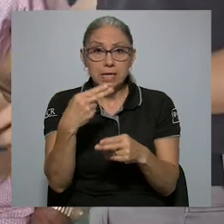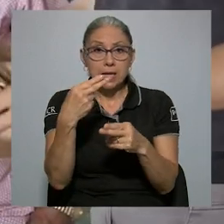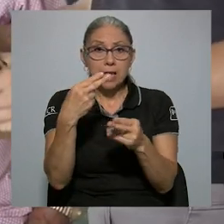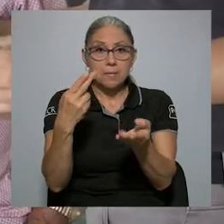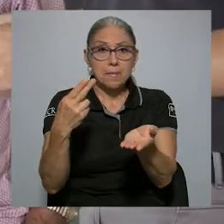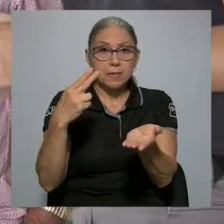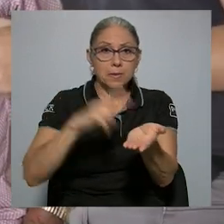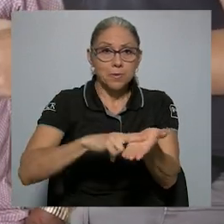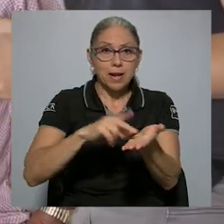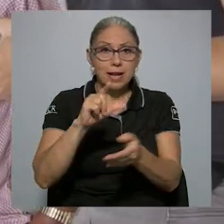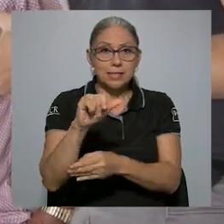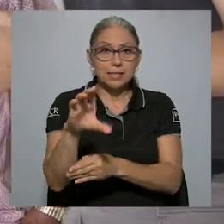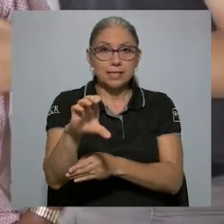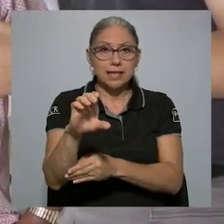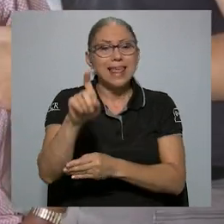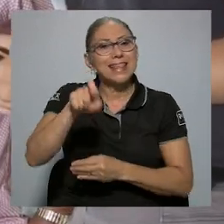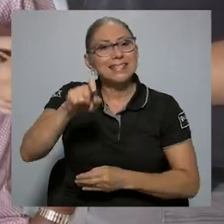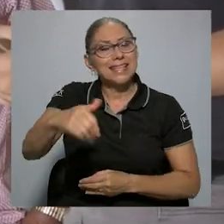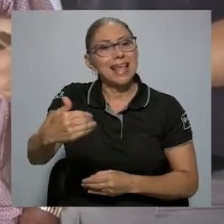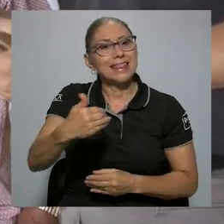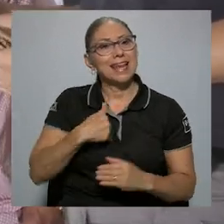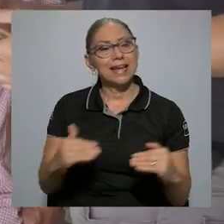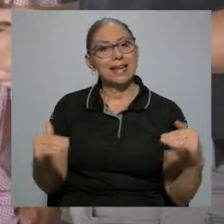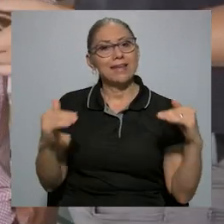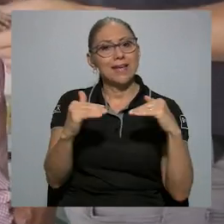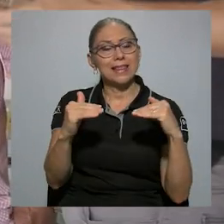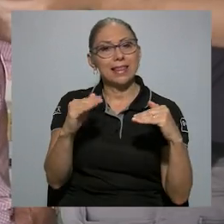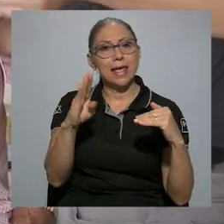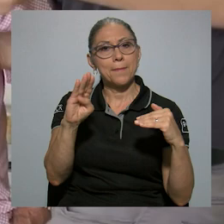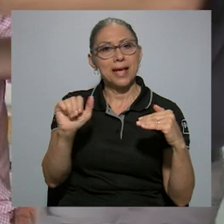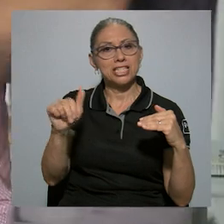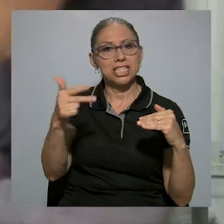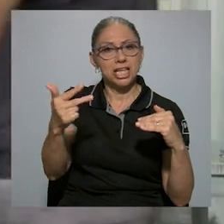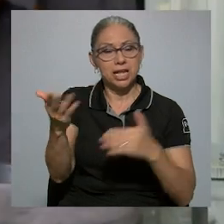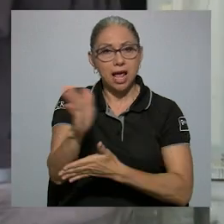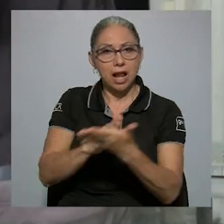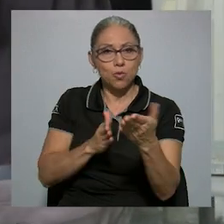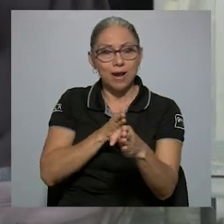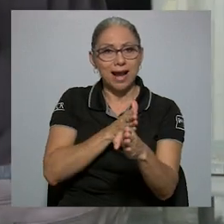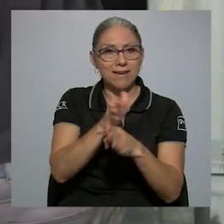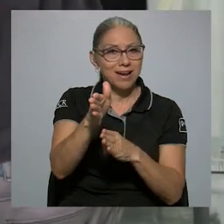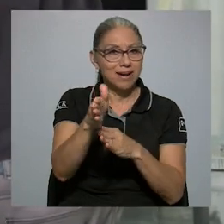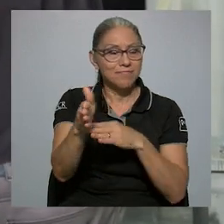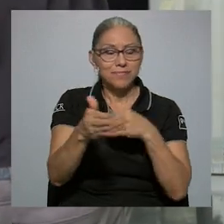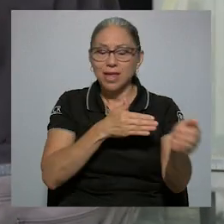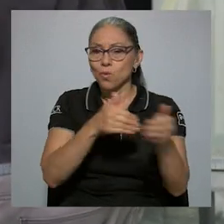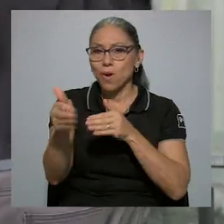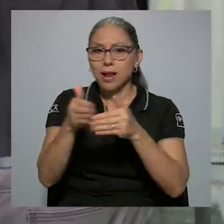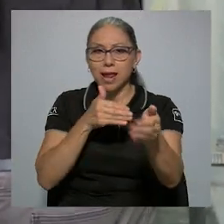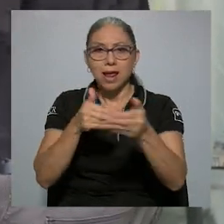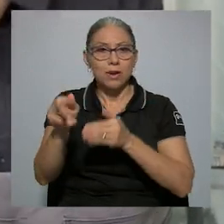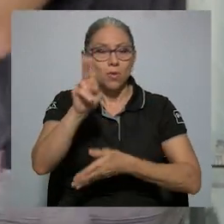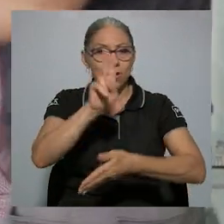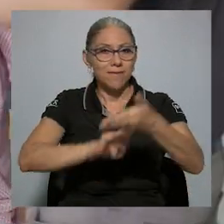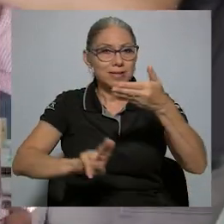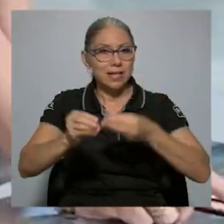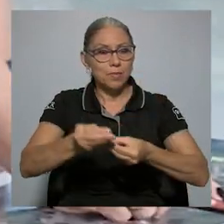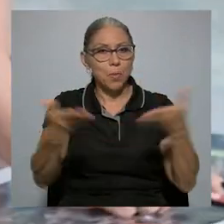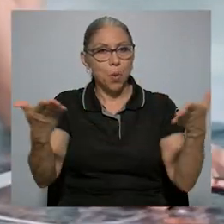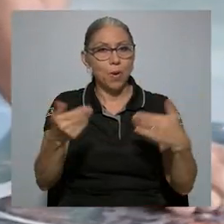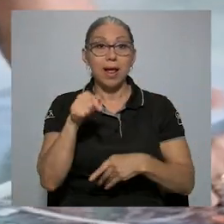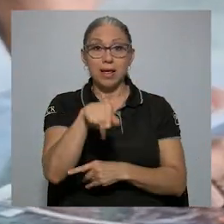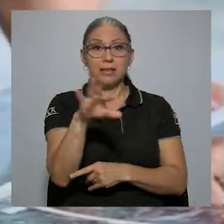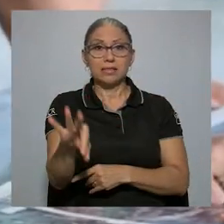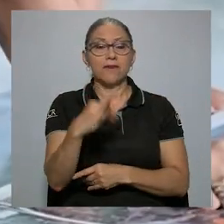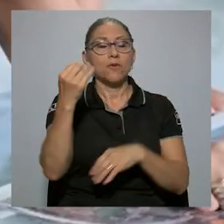licenciatura necesitan contar con el grado de bachiller en alguna carrera, de cualquier universidad pública, de